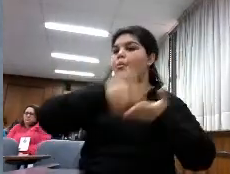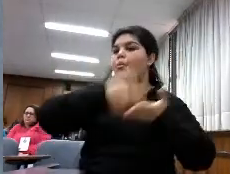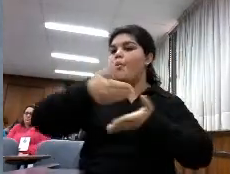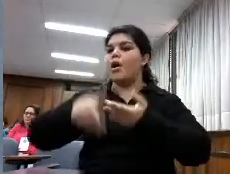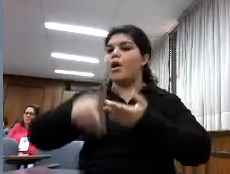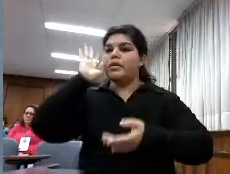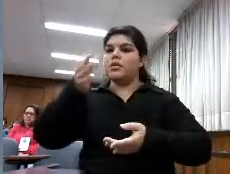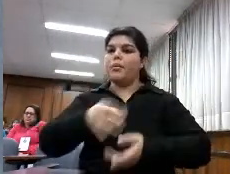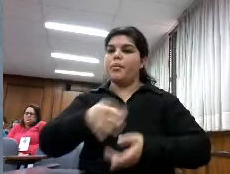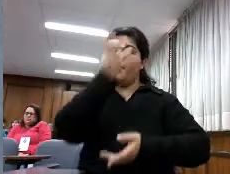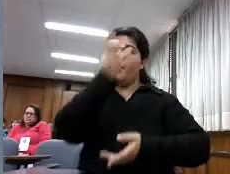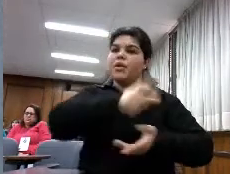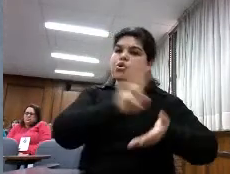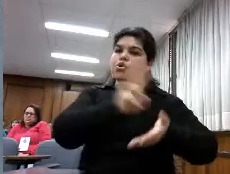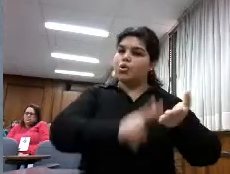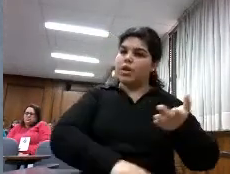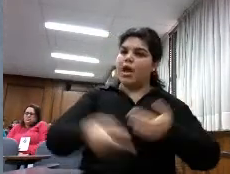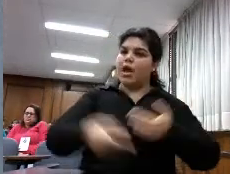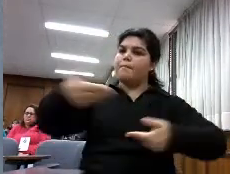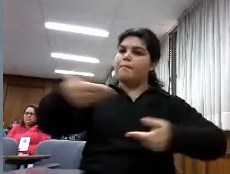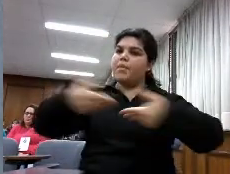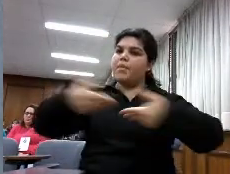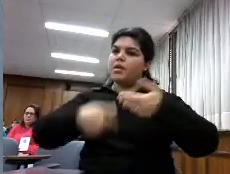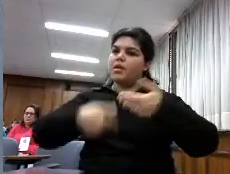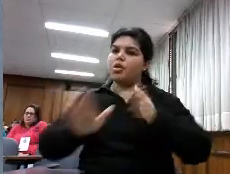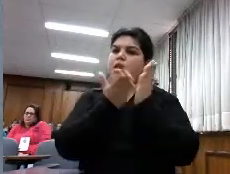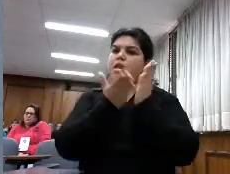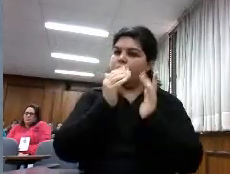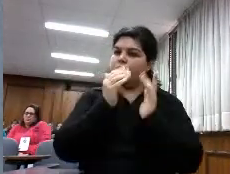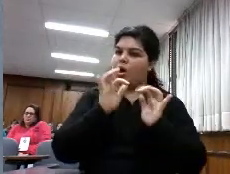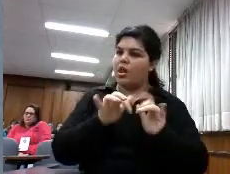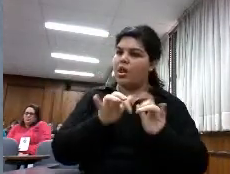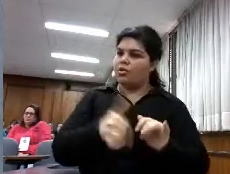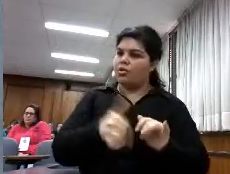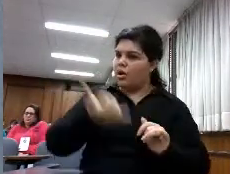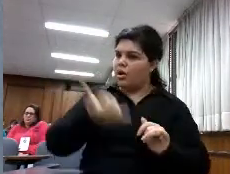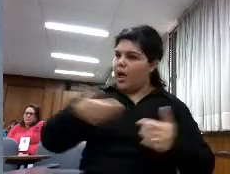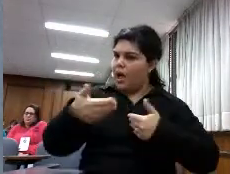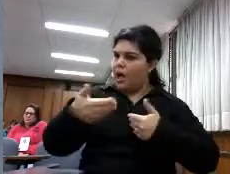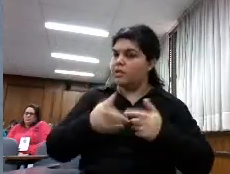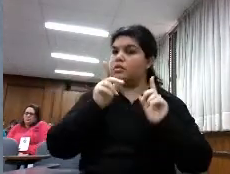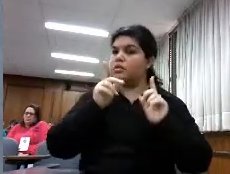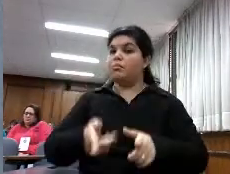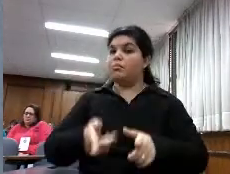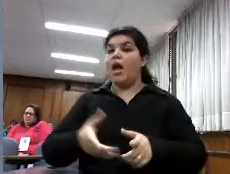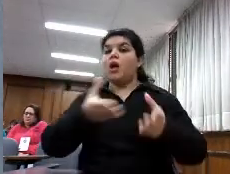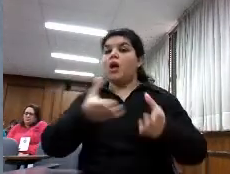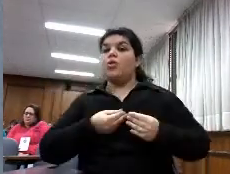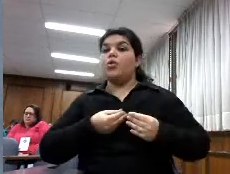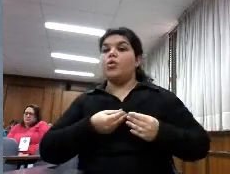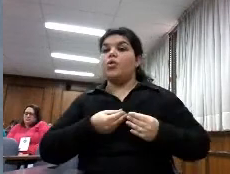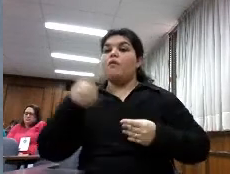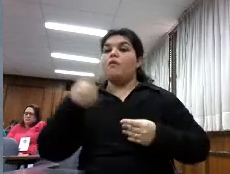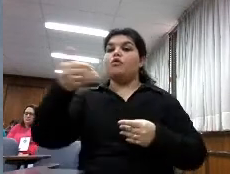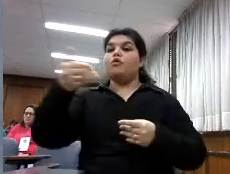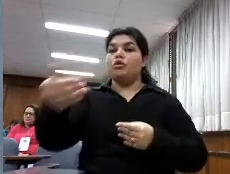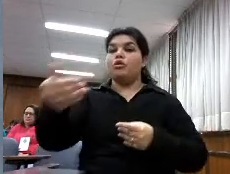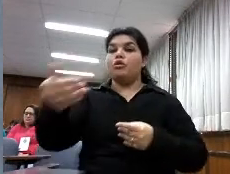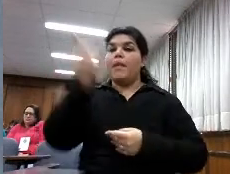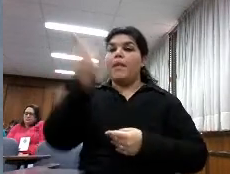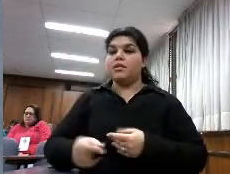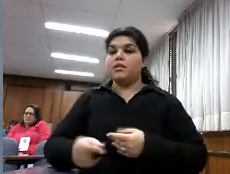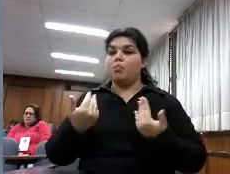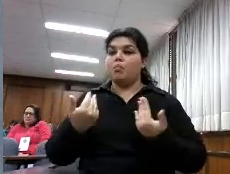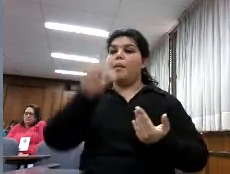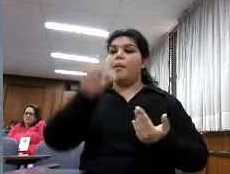usuarios si existe demanda de libros electrónicos y nos permitirá o permitirá a los países participantes construir políticas